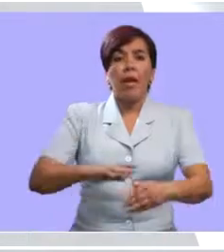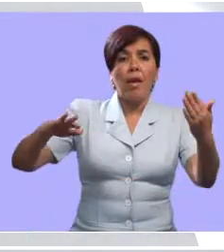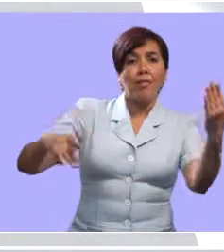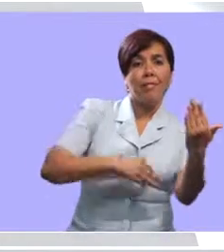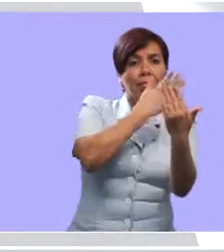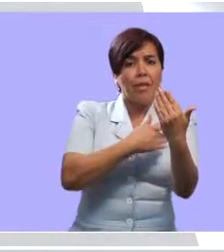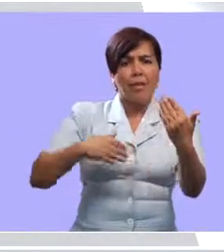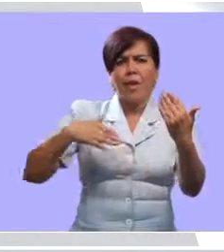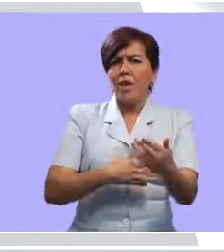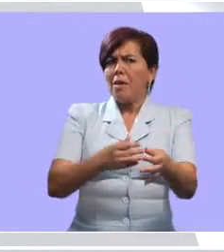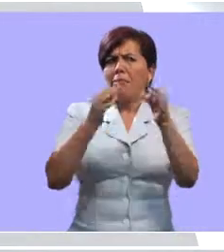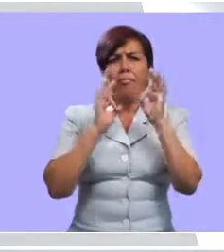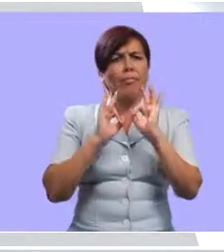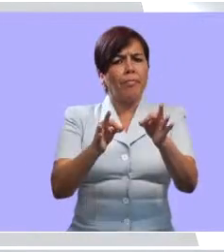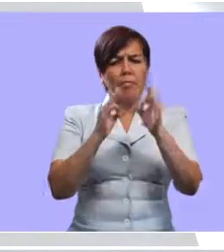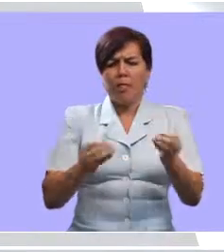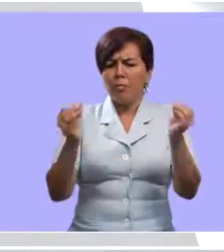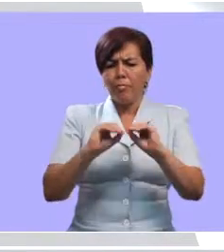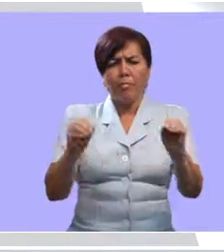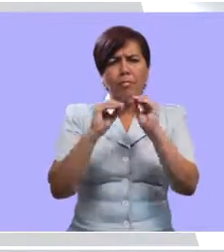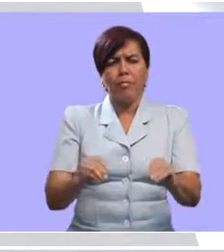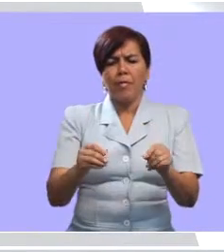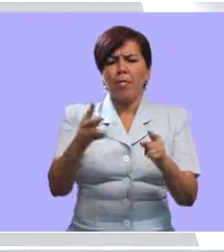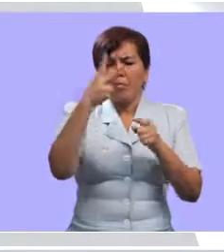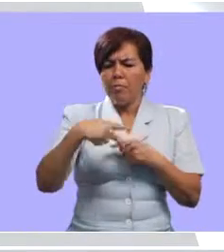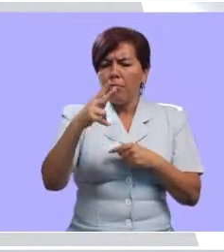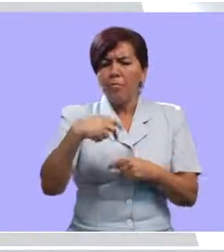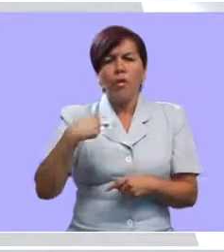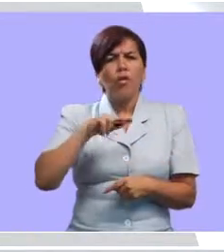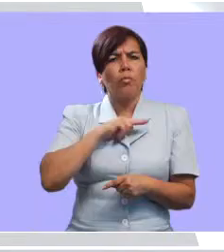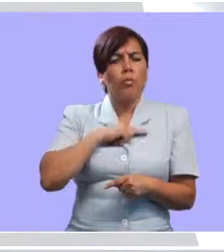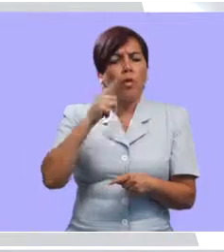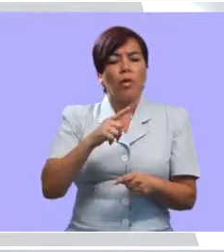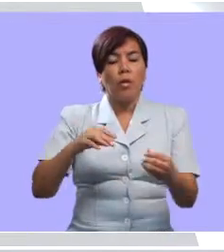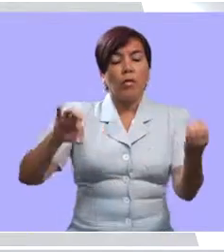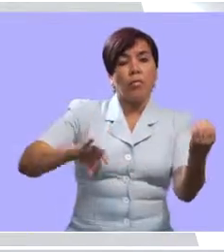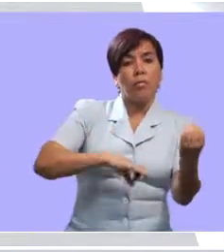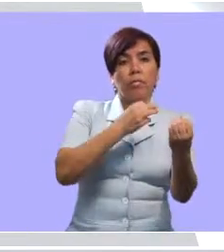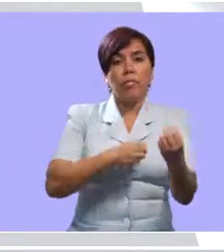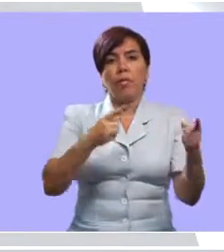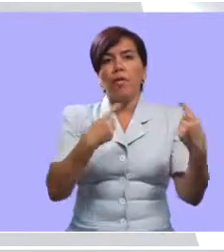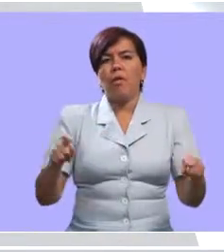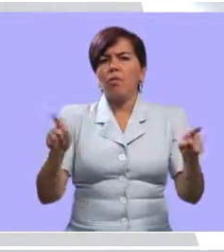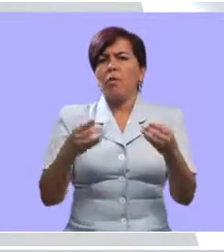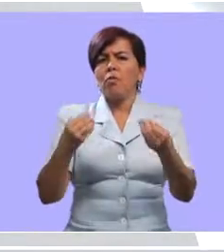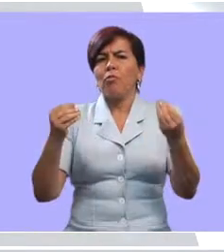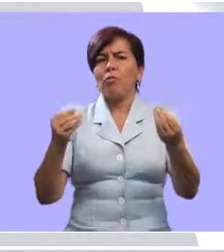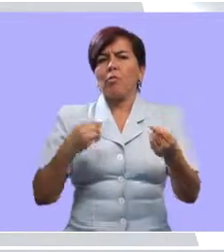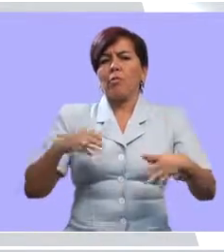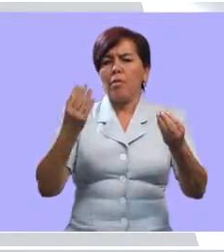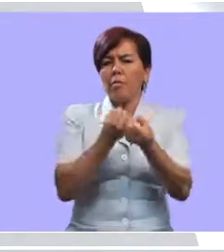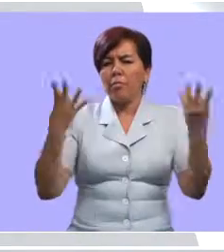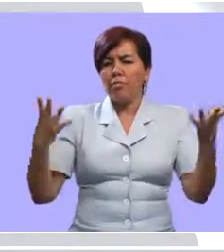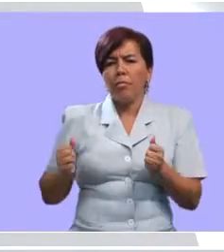La música juega un papel trascendental en la educación de nuestros hijos, pues no solo interpretan un instrumento, sino que aprenden valores